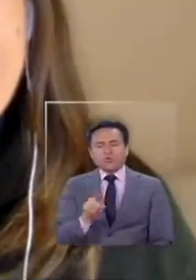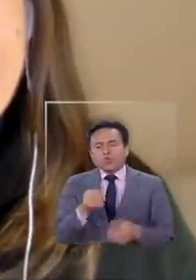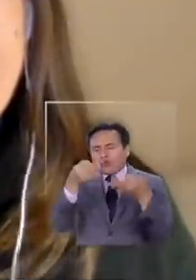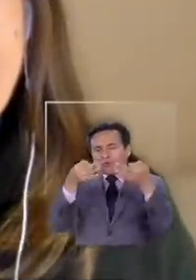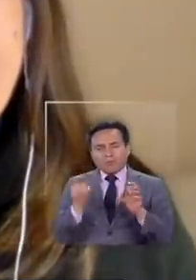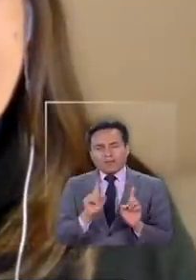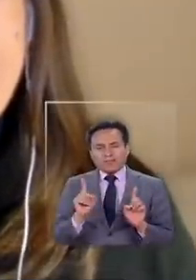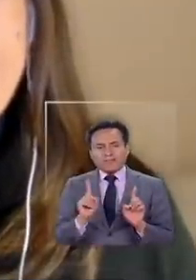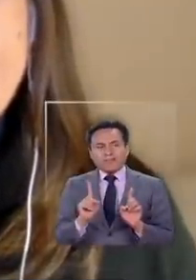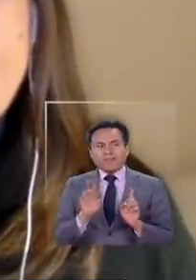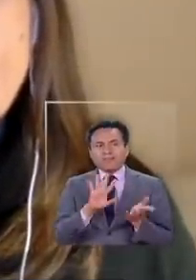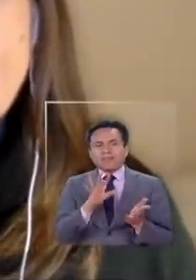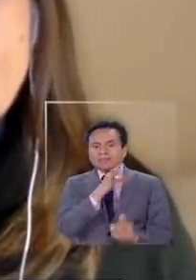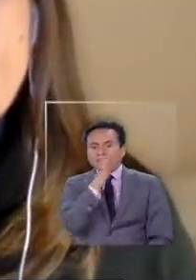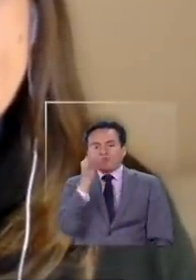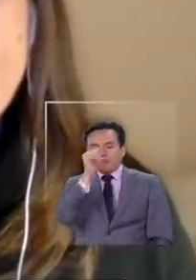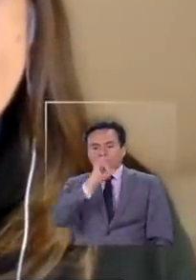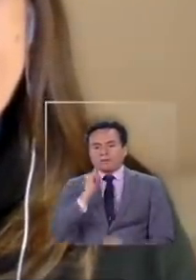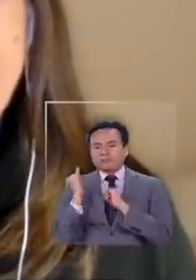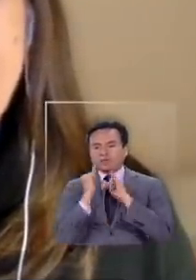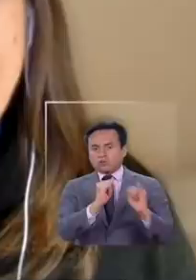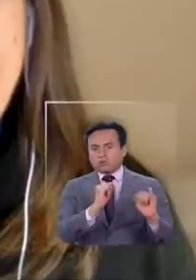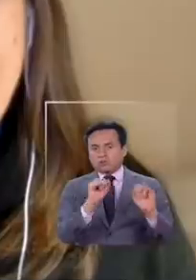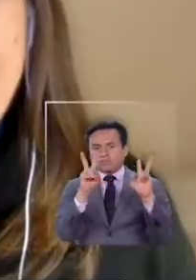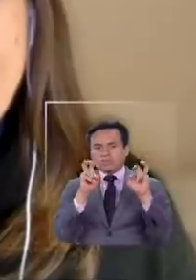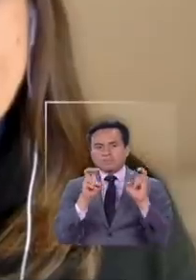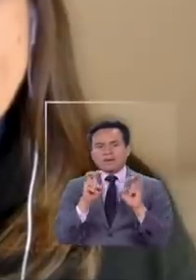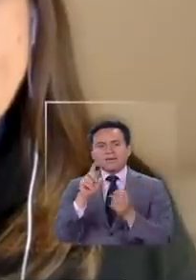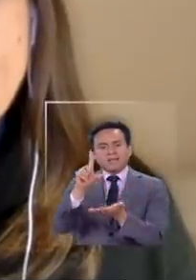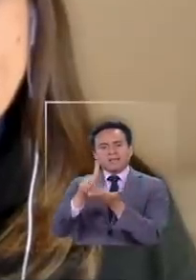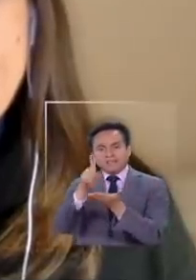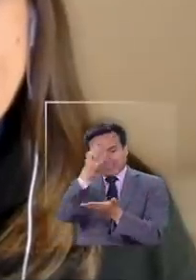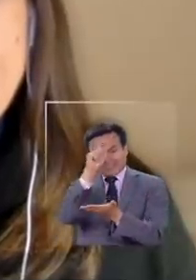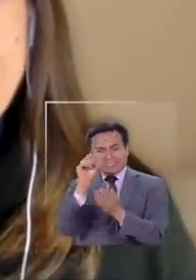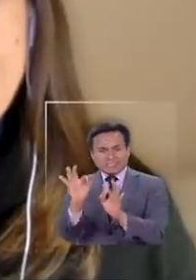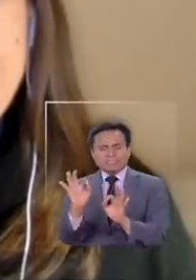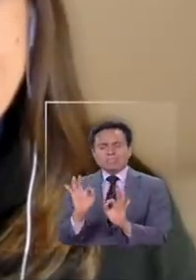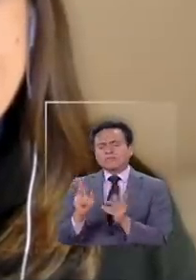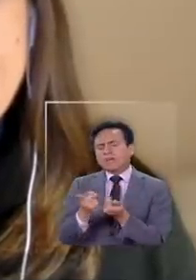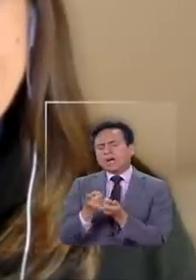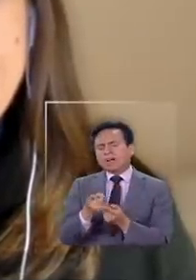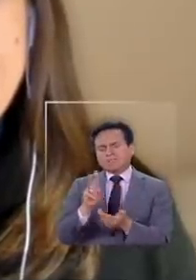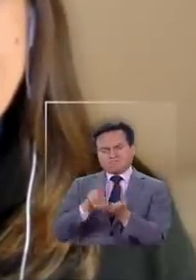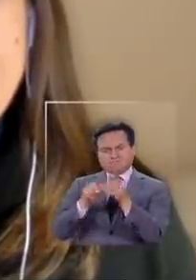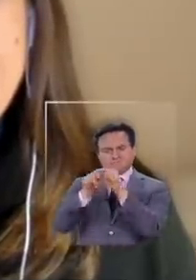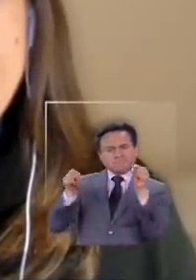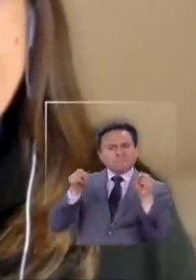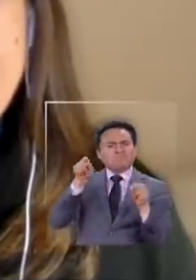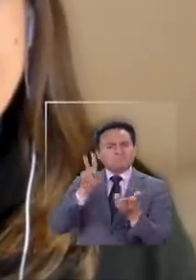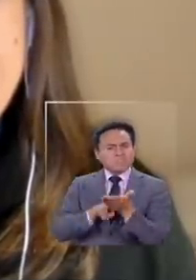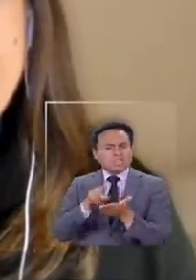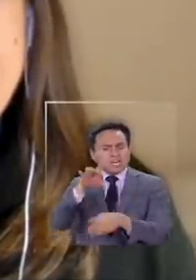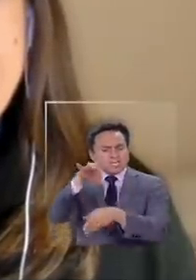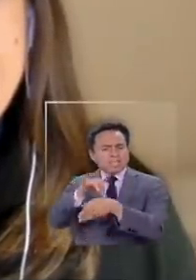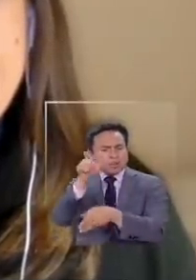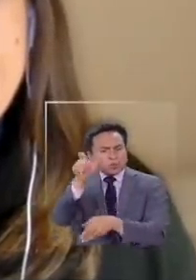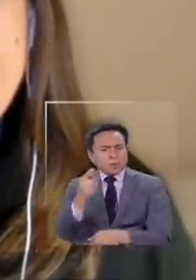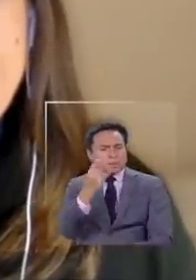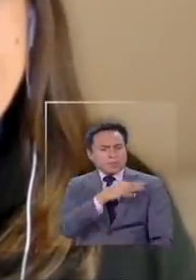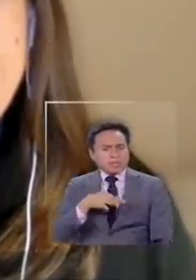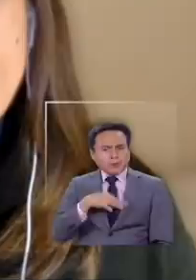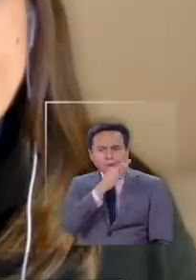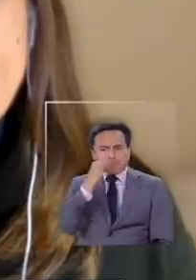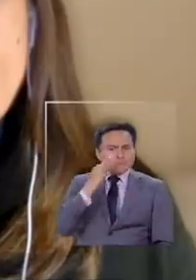a que se escondió información de parte de Downstreet10 respecto de la realidad de la salud del primer